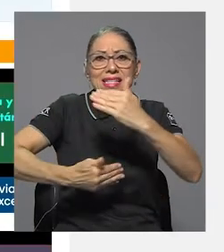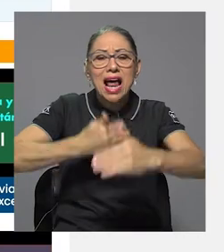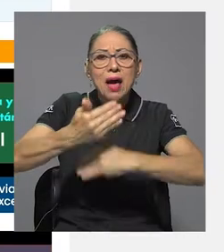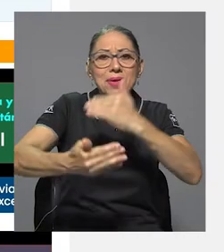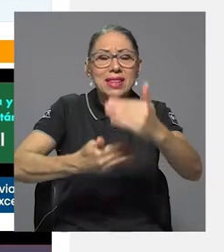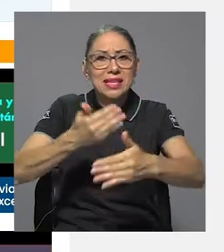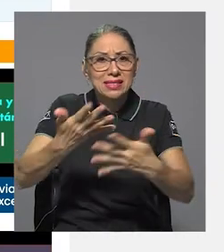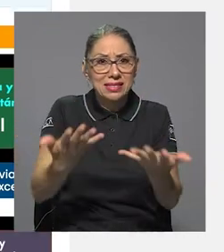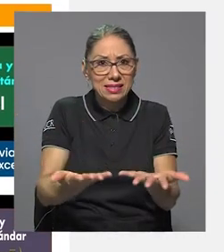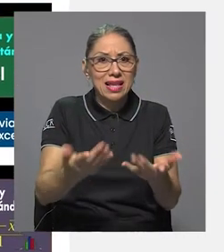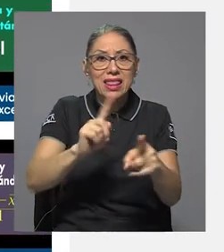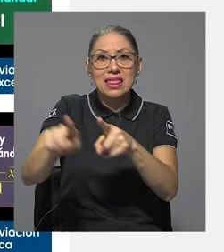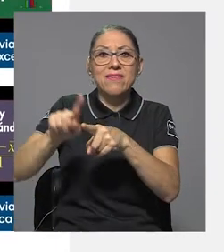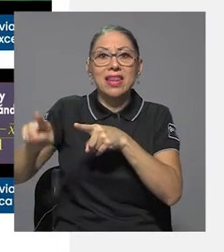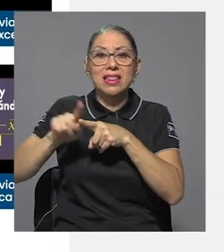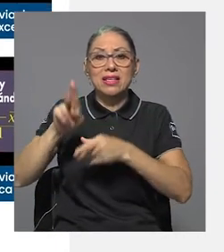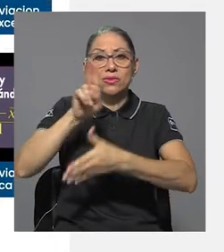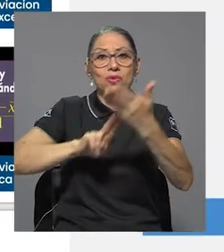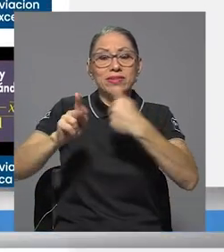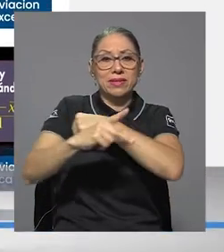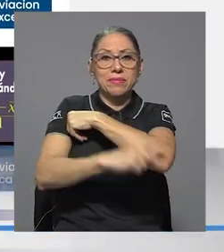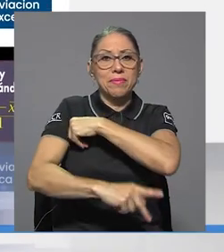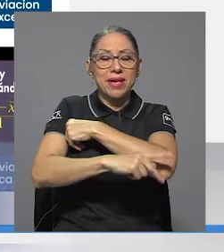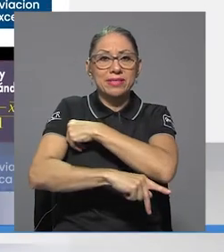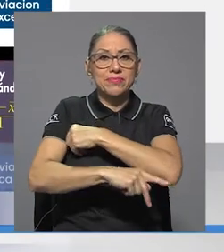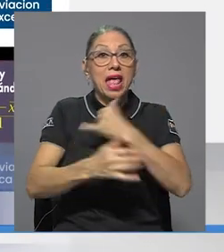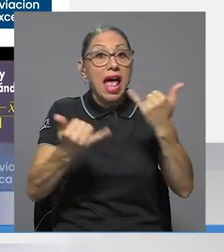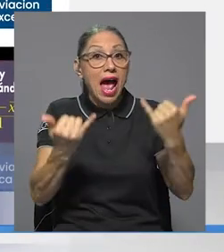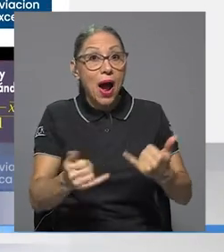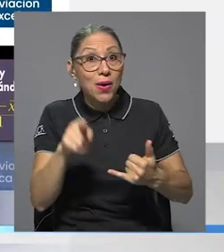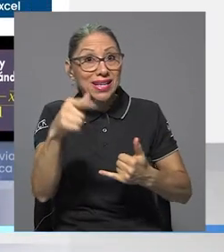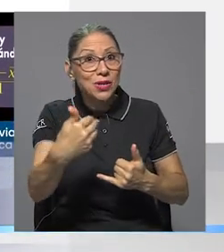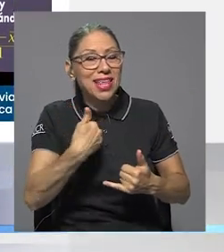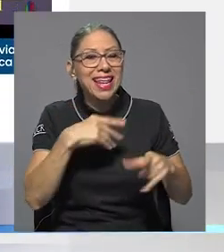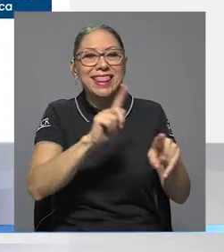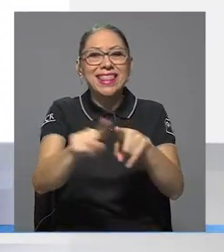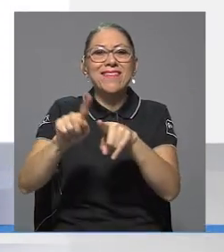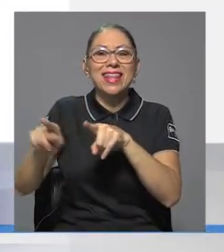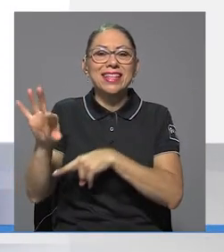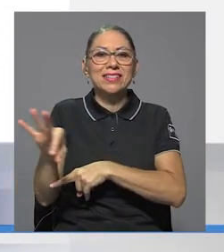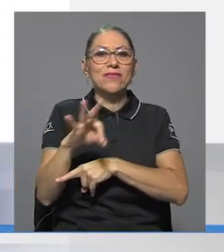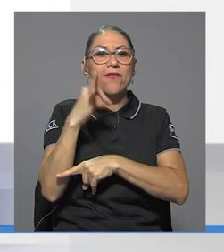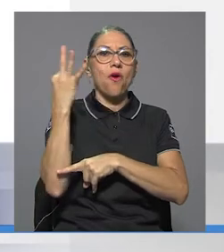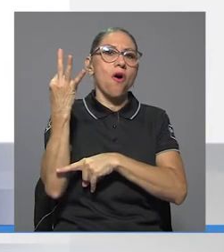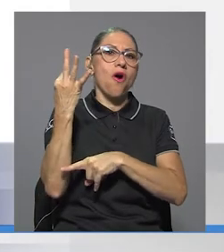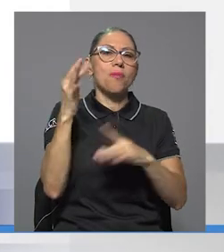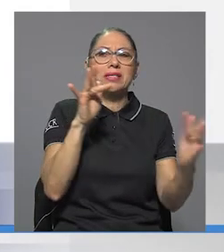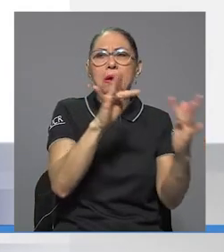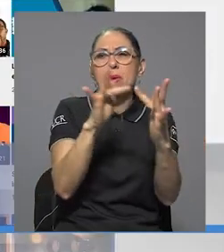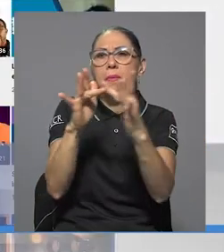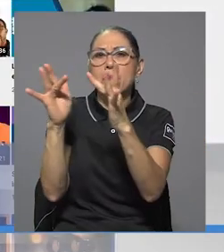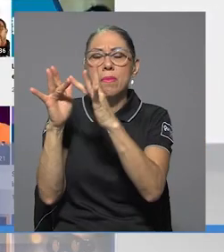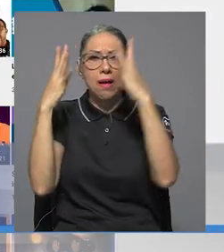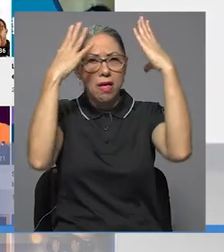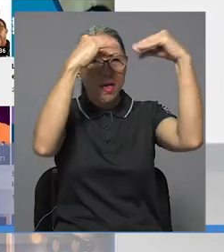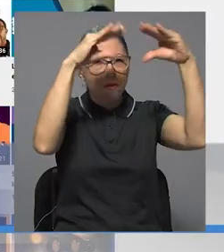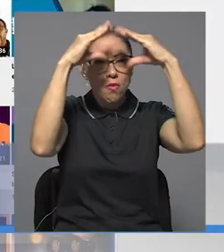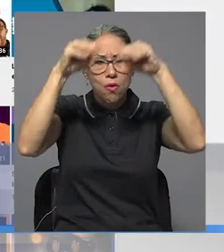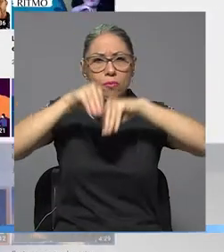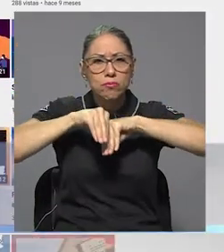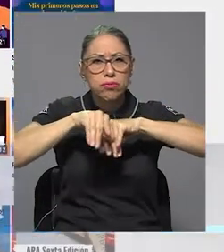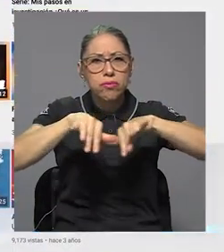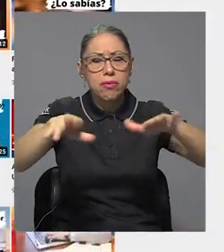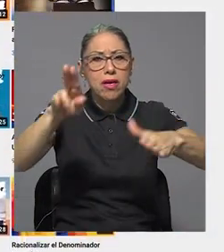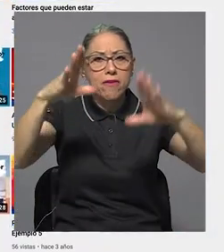sedes del país. En la actualidad el espacio cuenta con diferentes plataformas y líneas de difusión de información, entre ellas